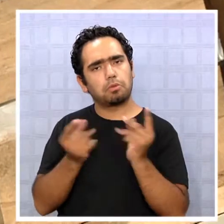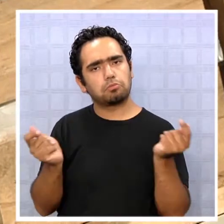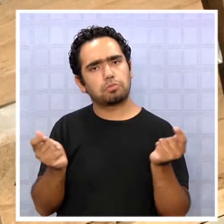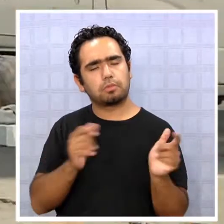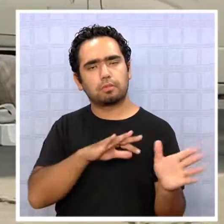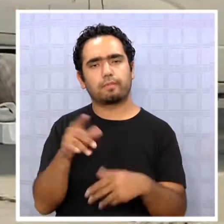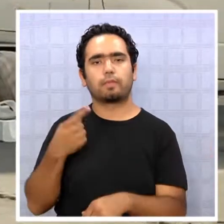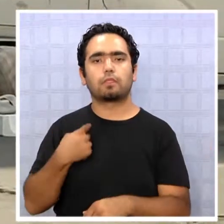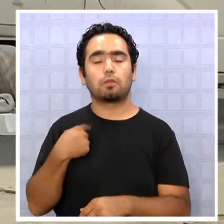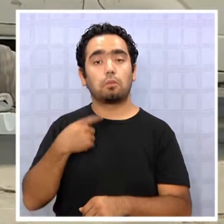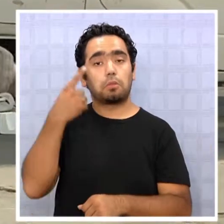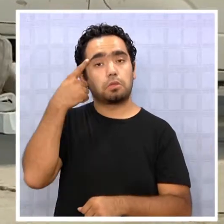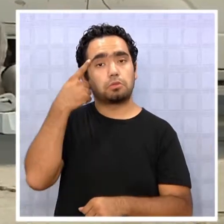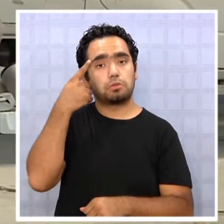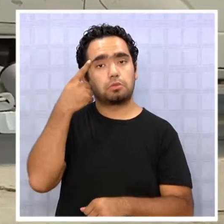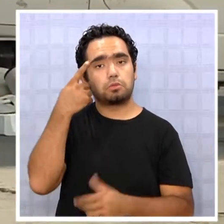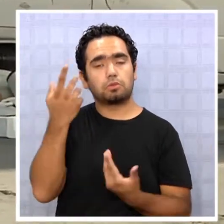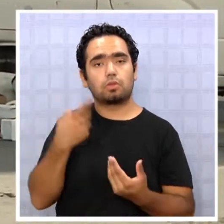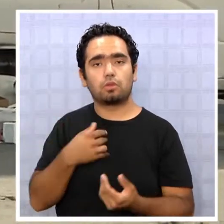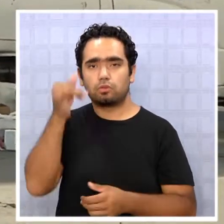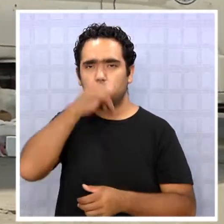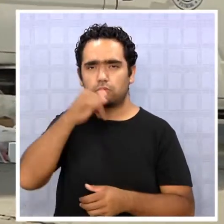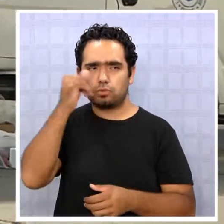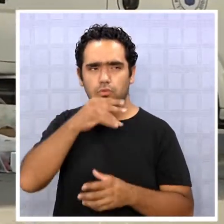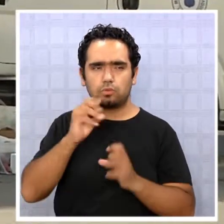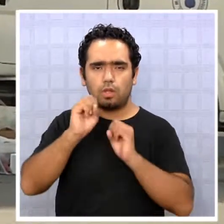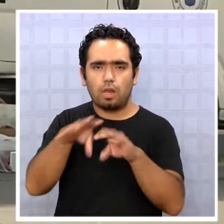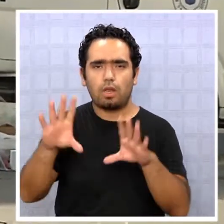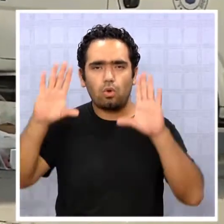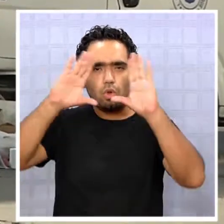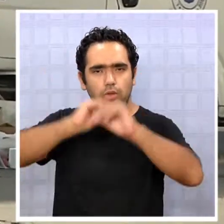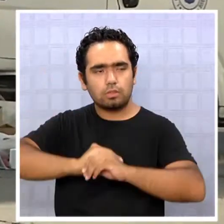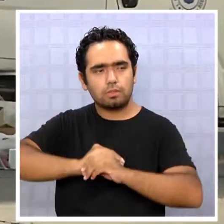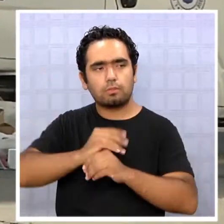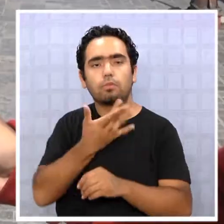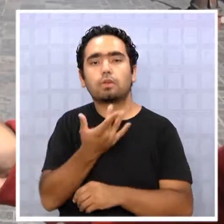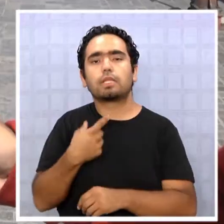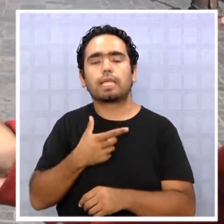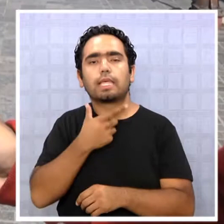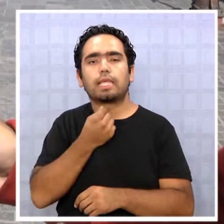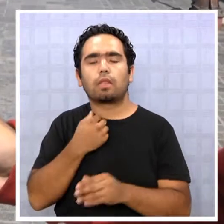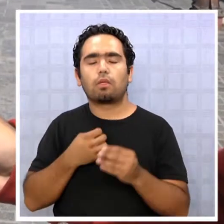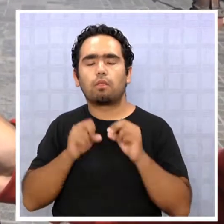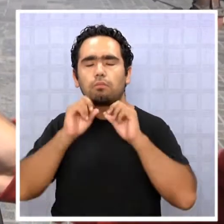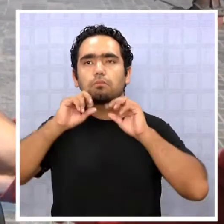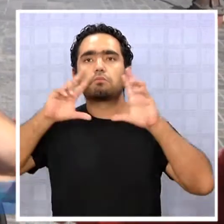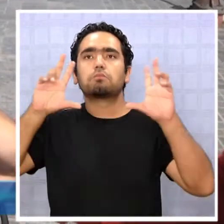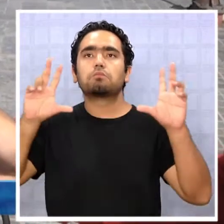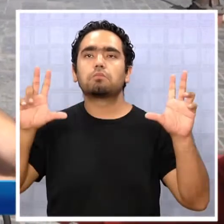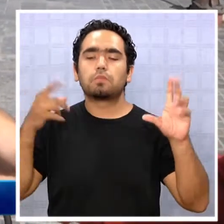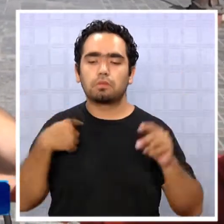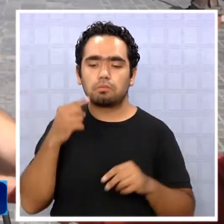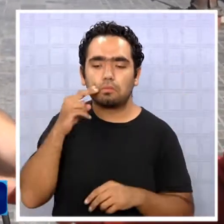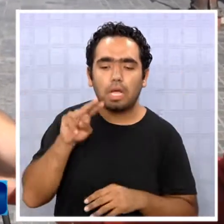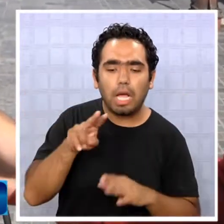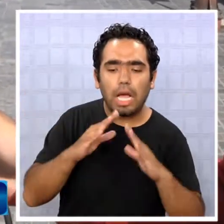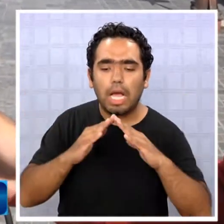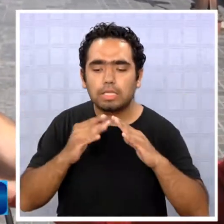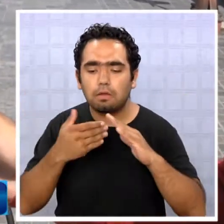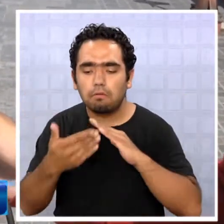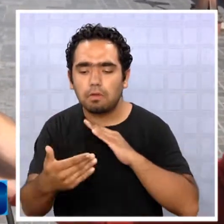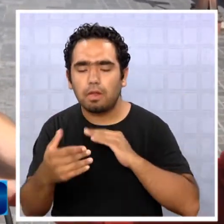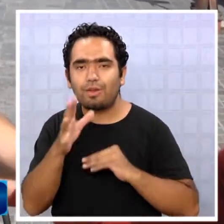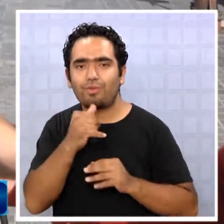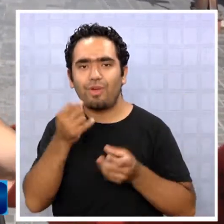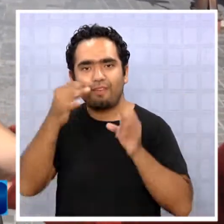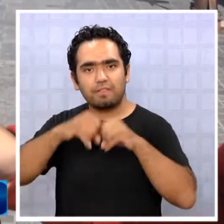problema? Yo como usuaria me imagino que si yo voy a dejar mi basura en la noche, cierto, obviamente porque quiero que al despertar o al comprar el negocio,